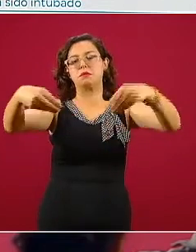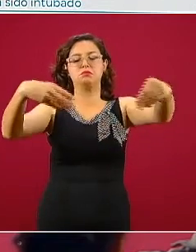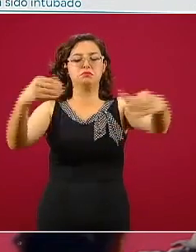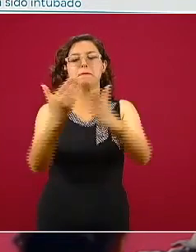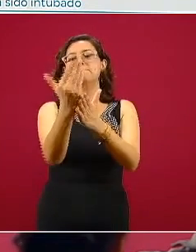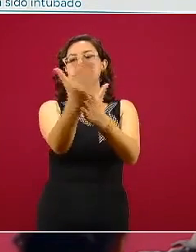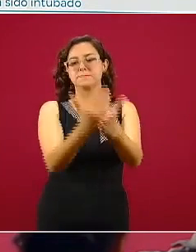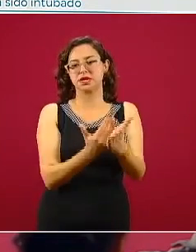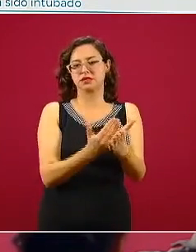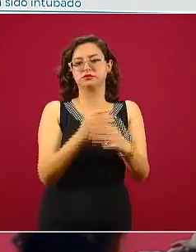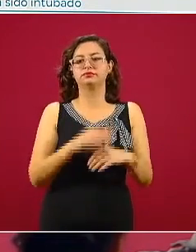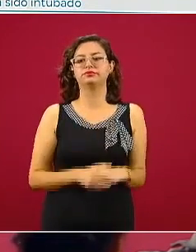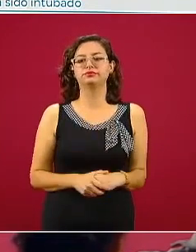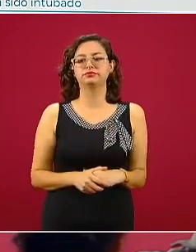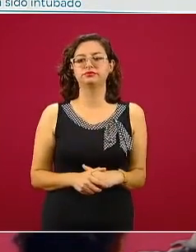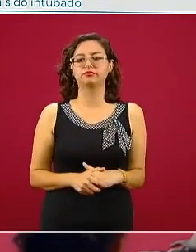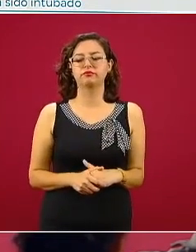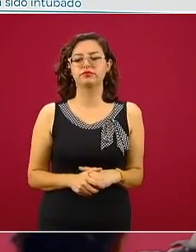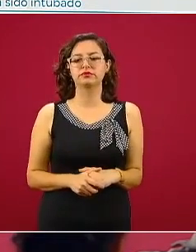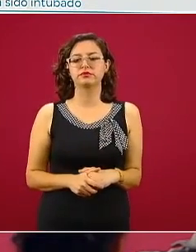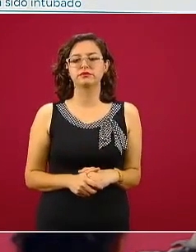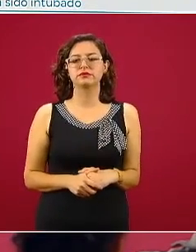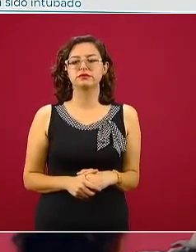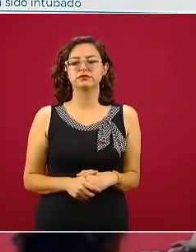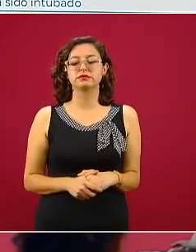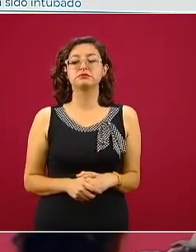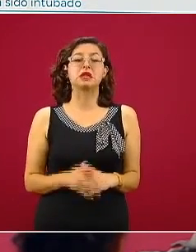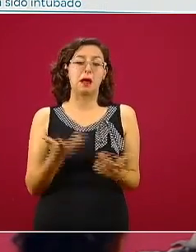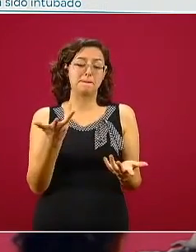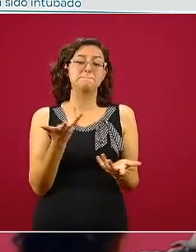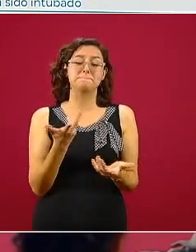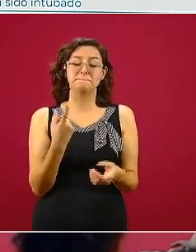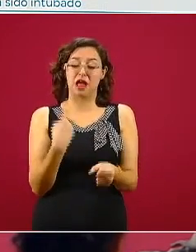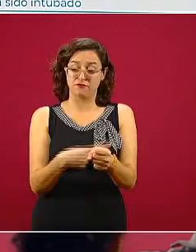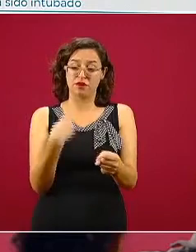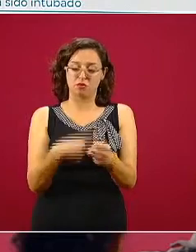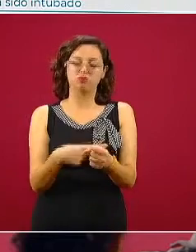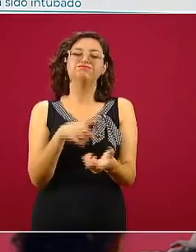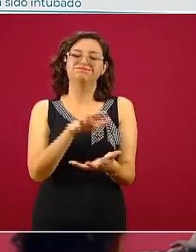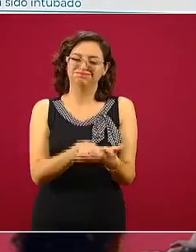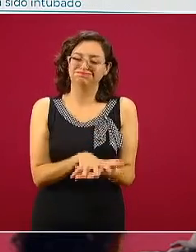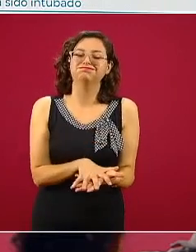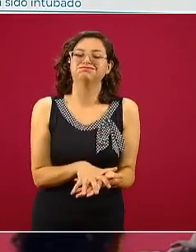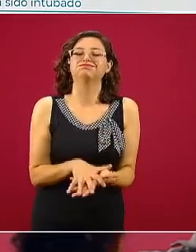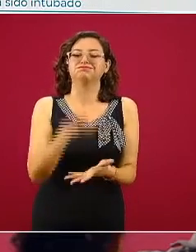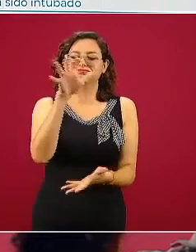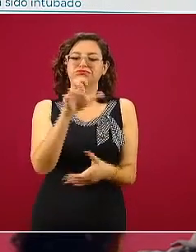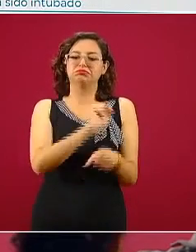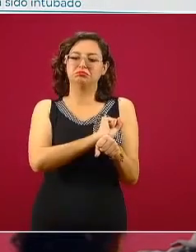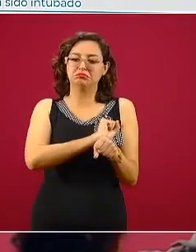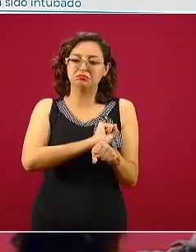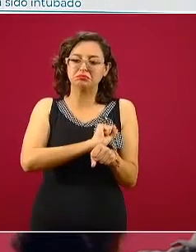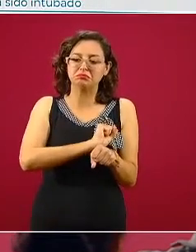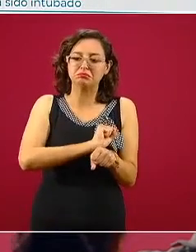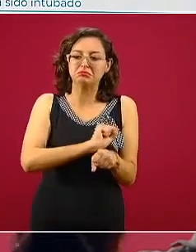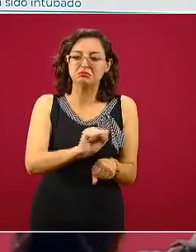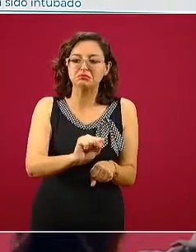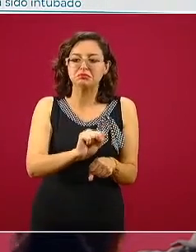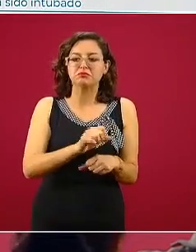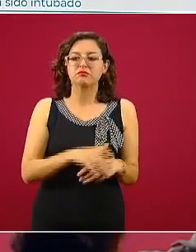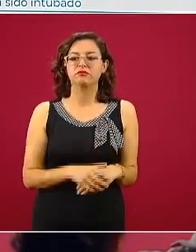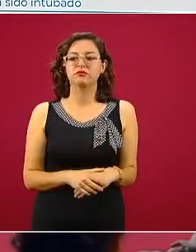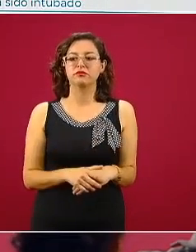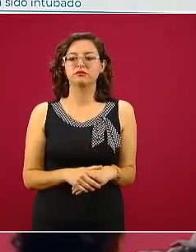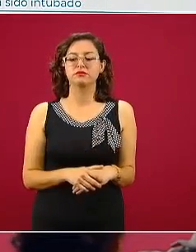consultas. Y representan la gran mayoría de los casos y han fallecido, ahí vamos a viendo los